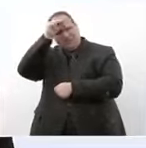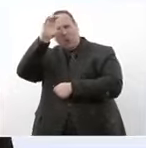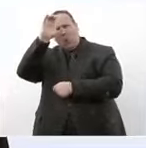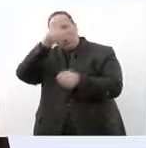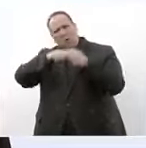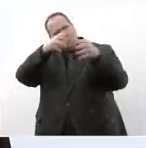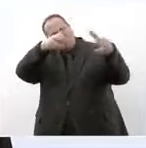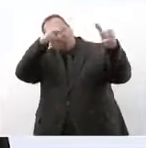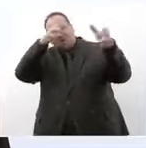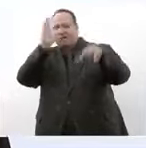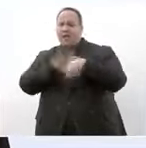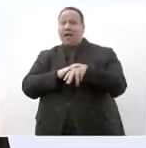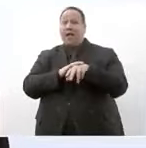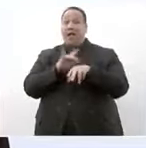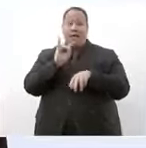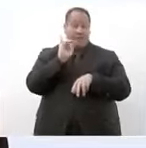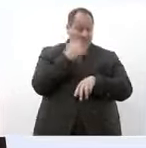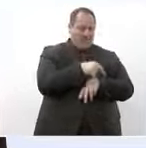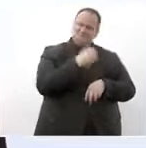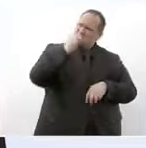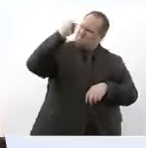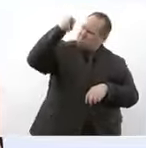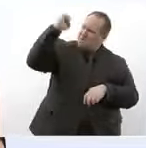de arriba Tijuana